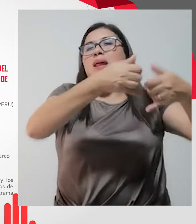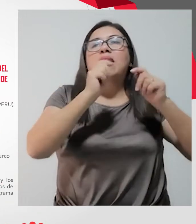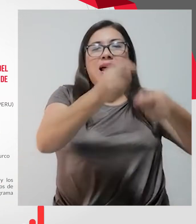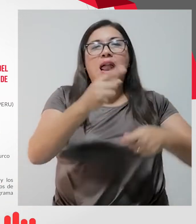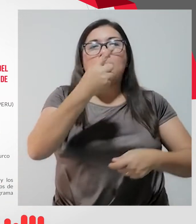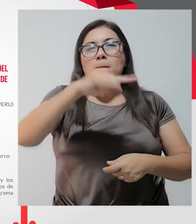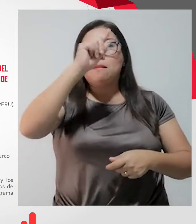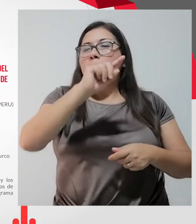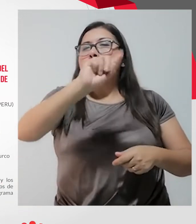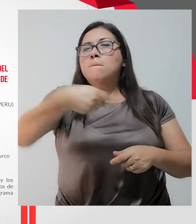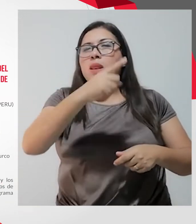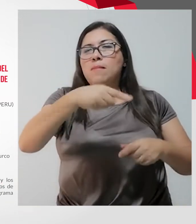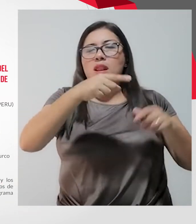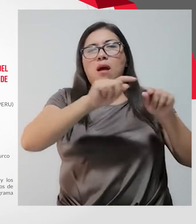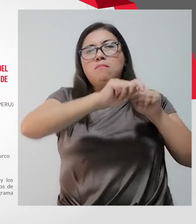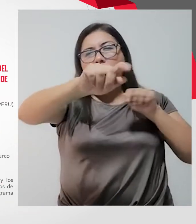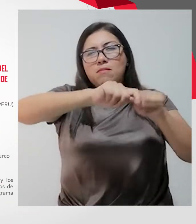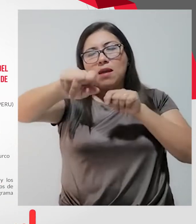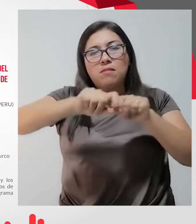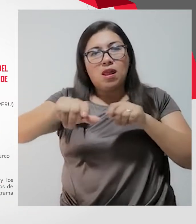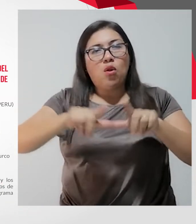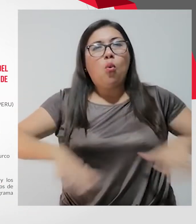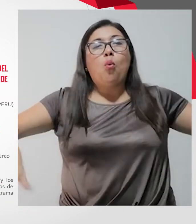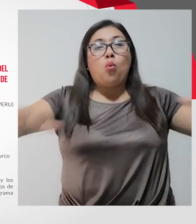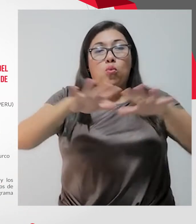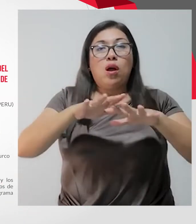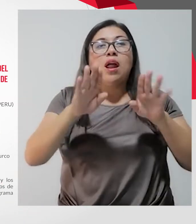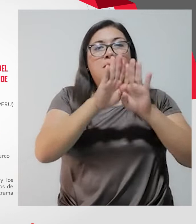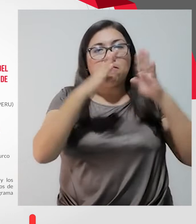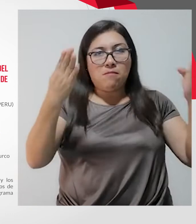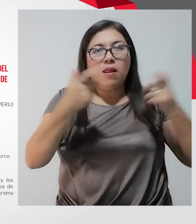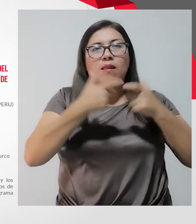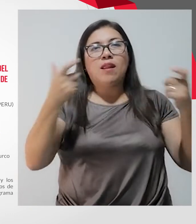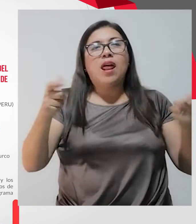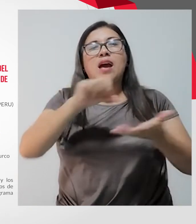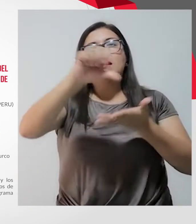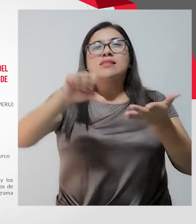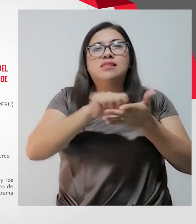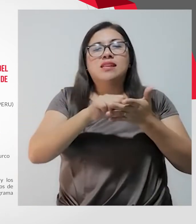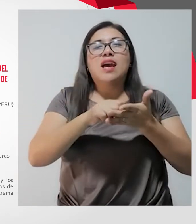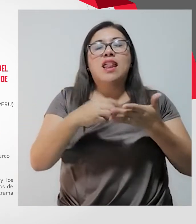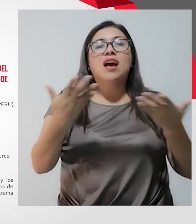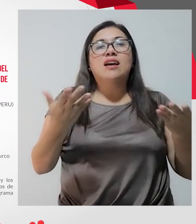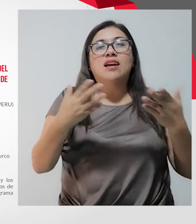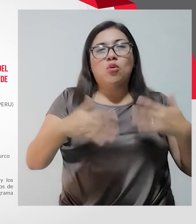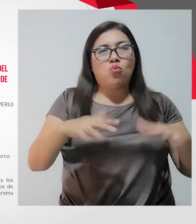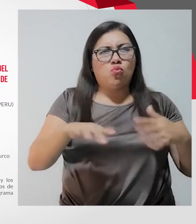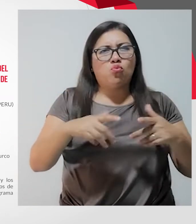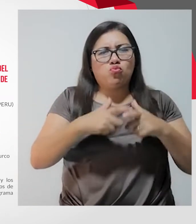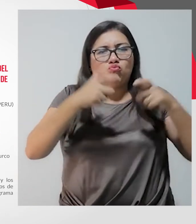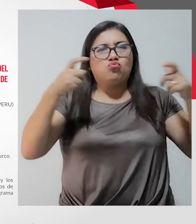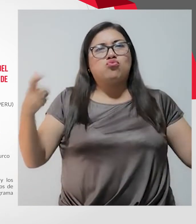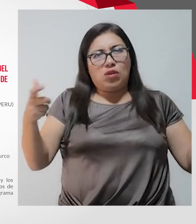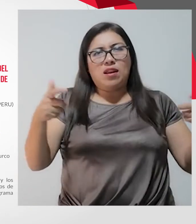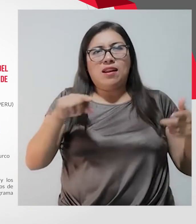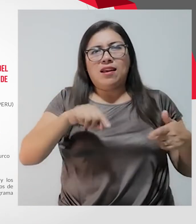en el cercado. Vamos a inaugurar otro CAR y vamos a hacer el primer centro de vía que no